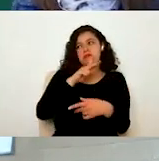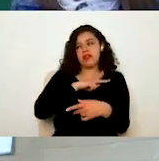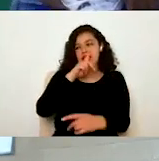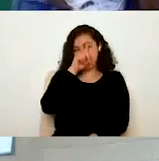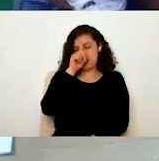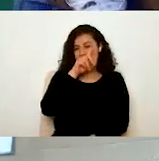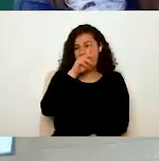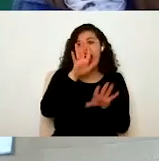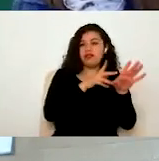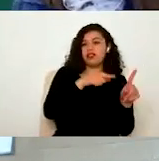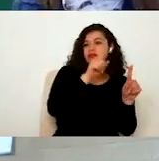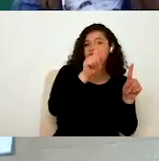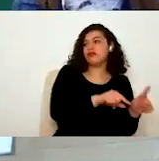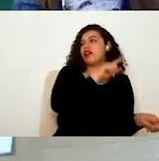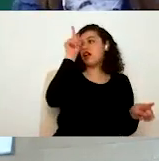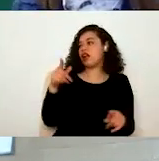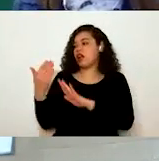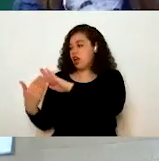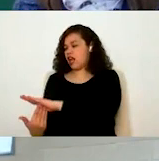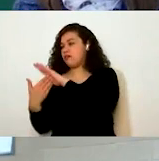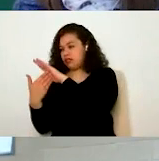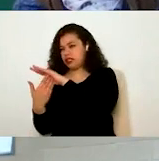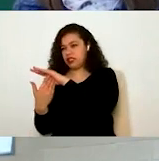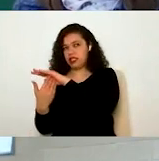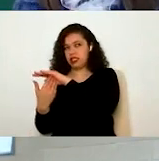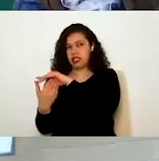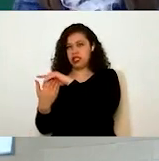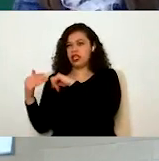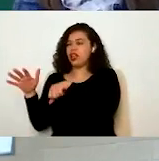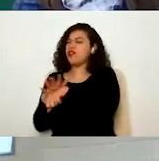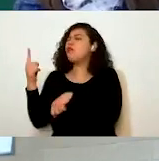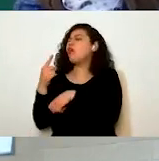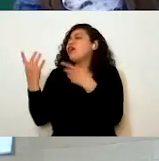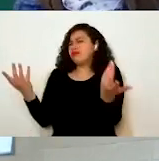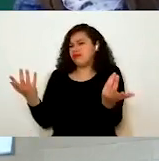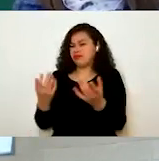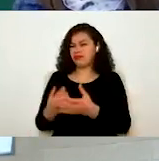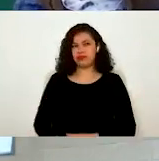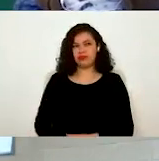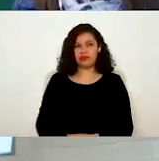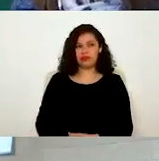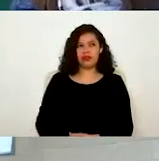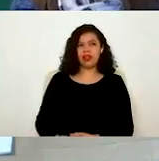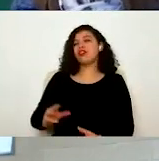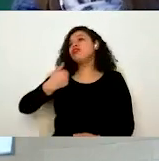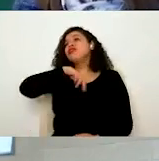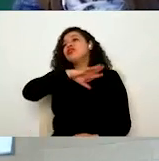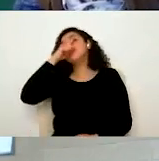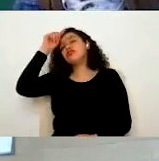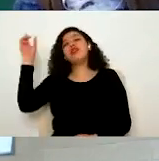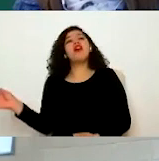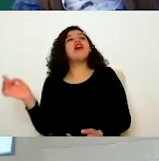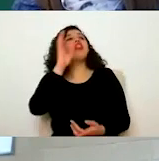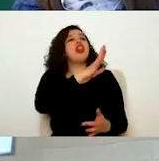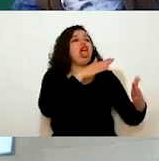los direcciona a la mesa. ¿Por qué es esto? No es de que no los queramos pasar con sus asesores,